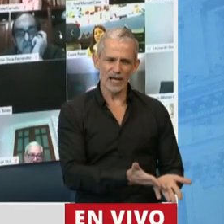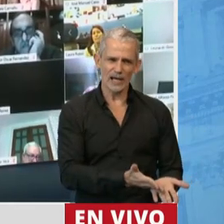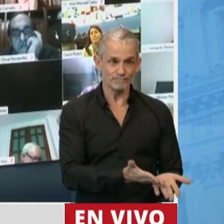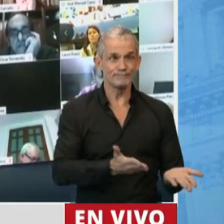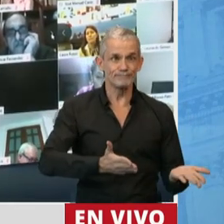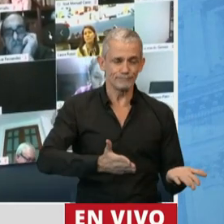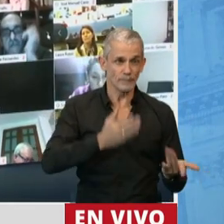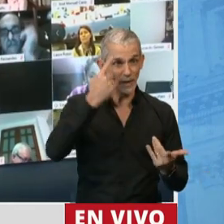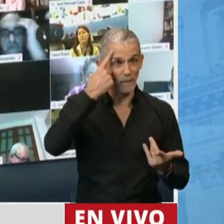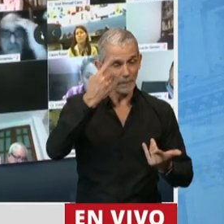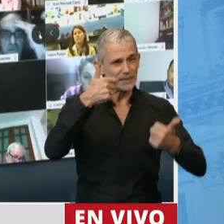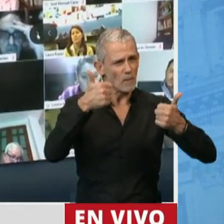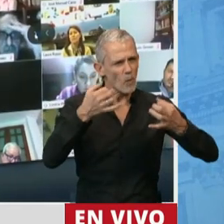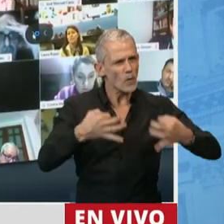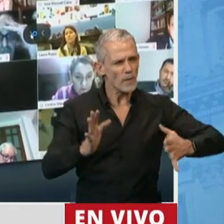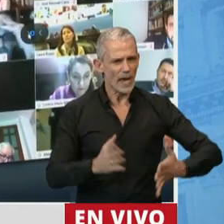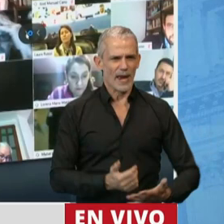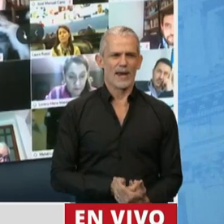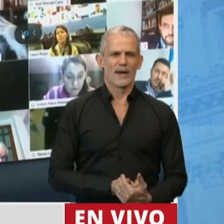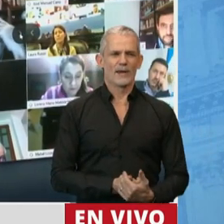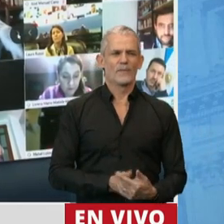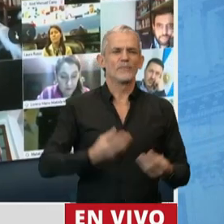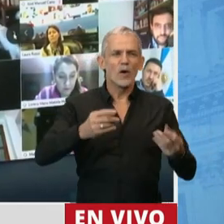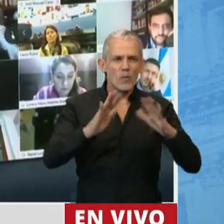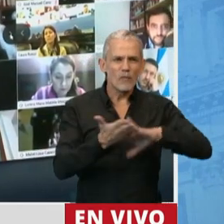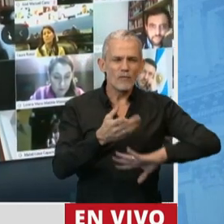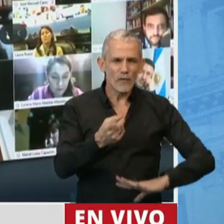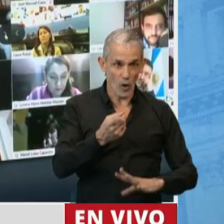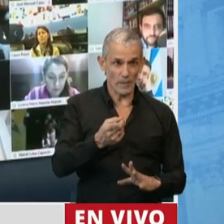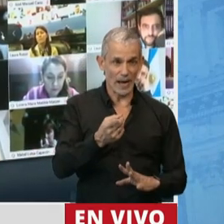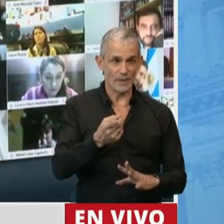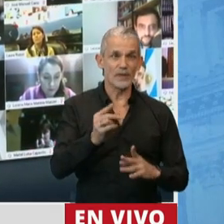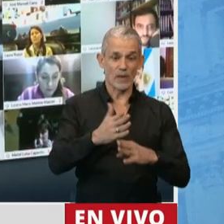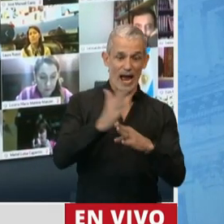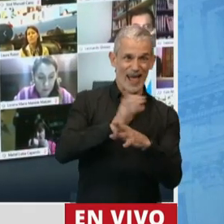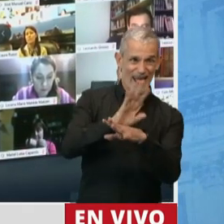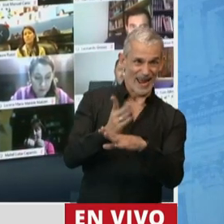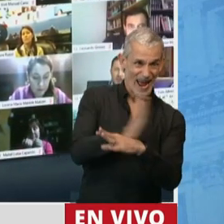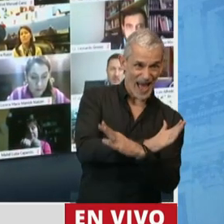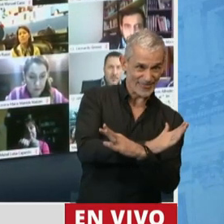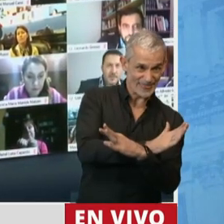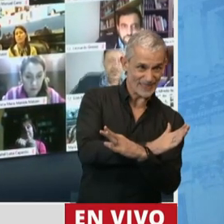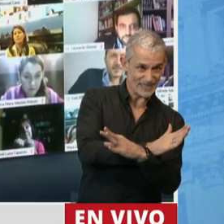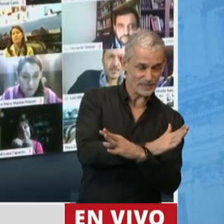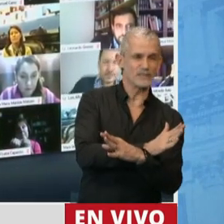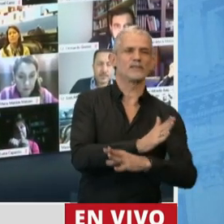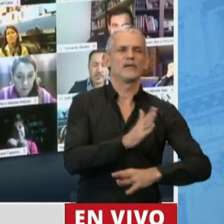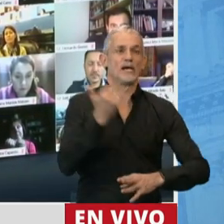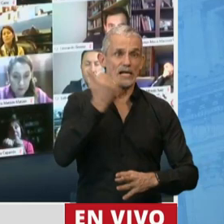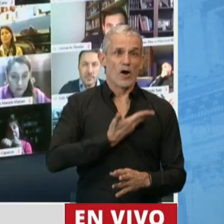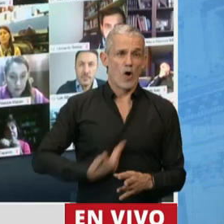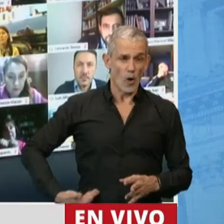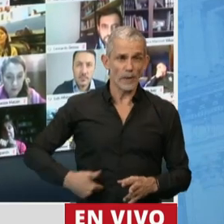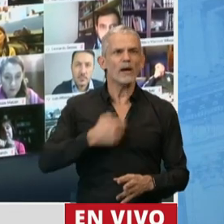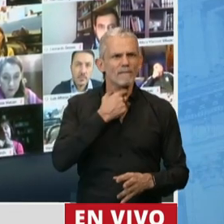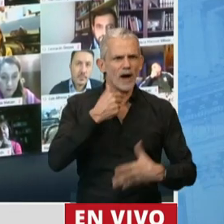vamos a tener que pensar muy bien porque incluso antes de la pandemia el gobierno